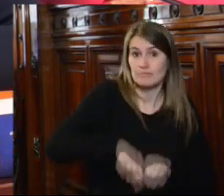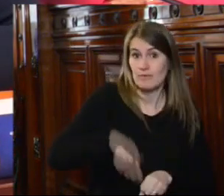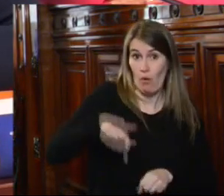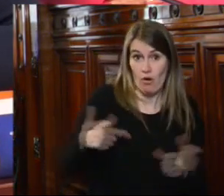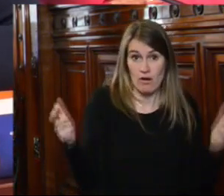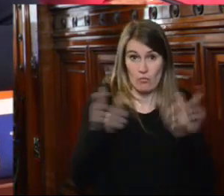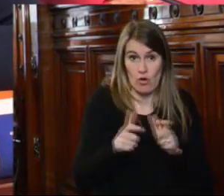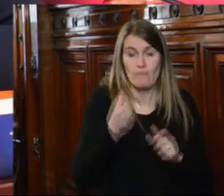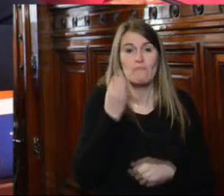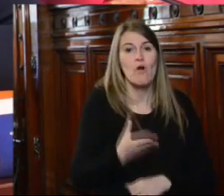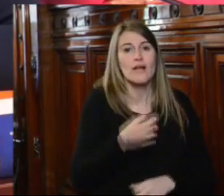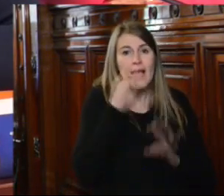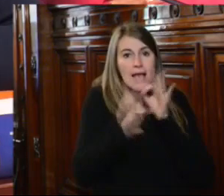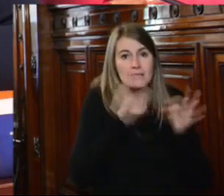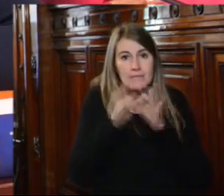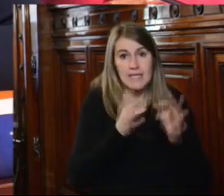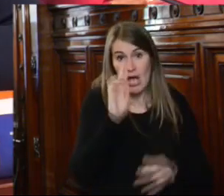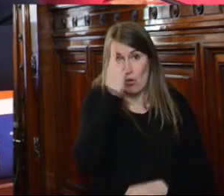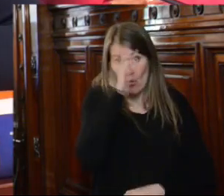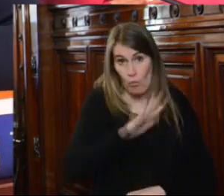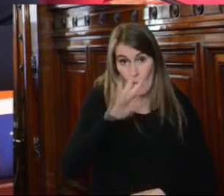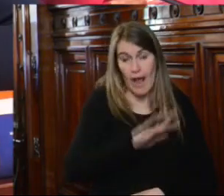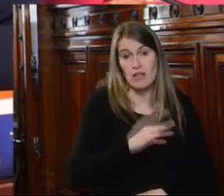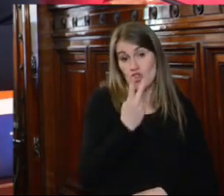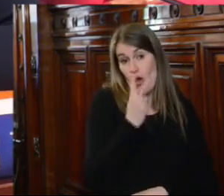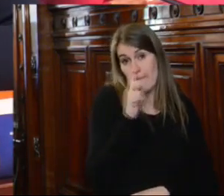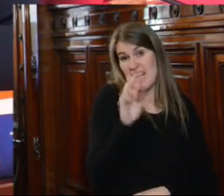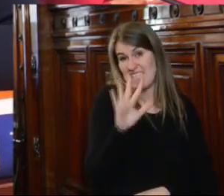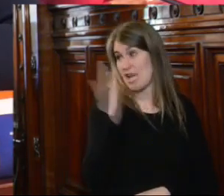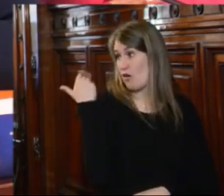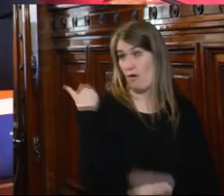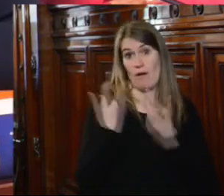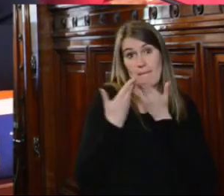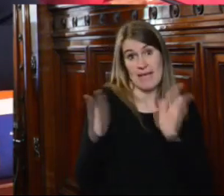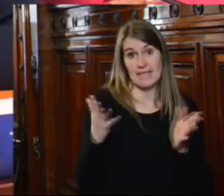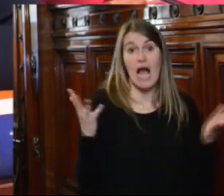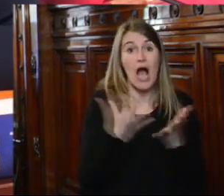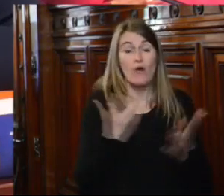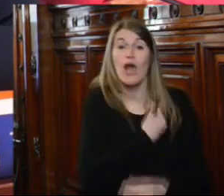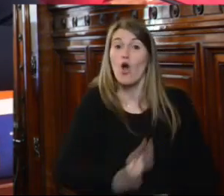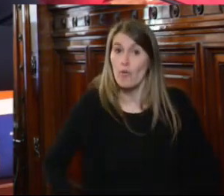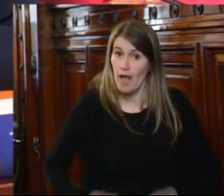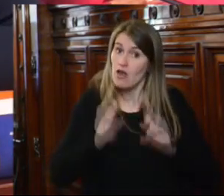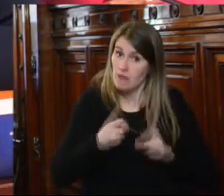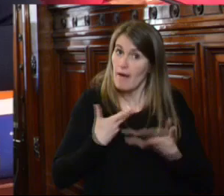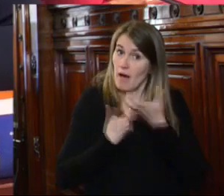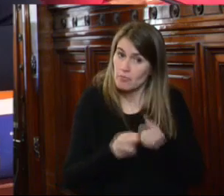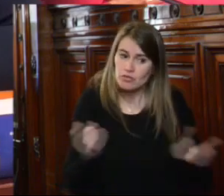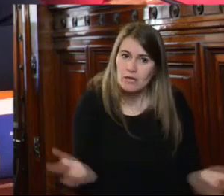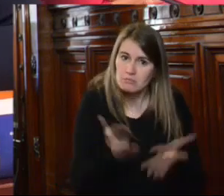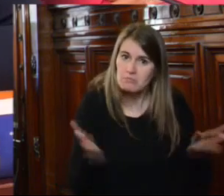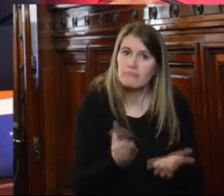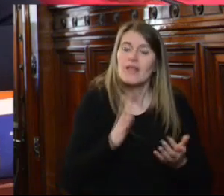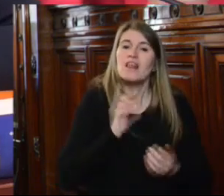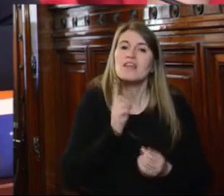señores comisionados que a nivel nacional desde el año 2005 y profundizado por el actual gobierno se ha promovido la transversalización